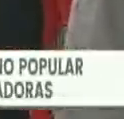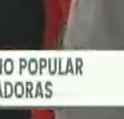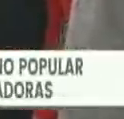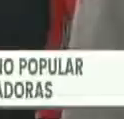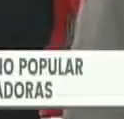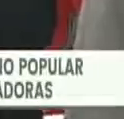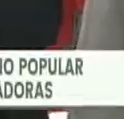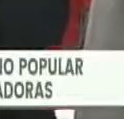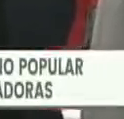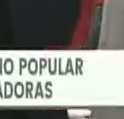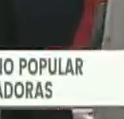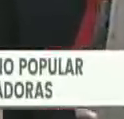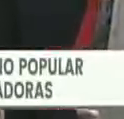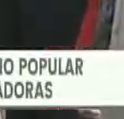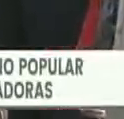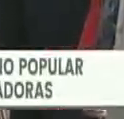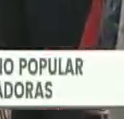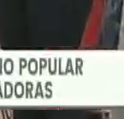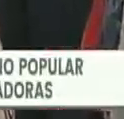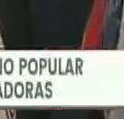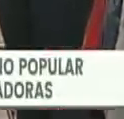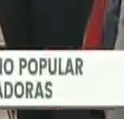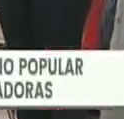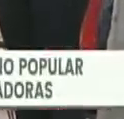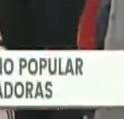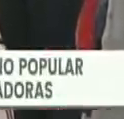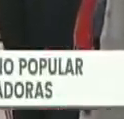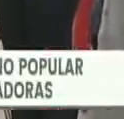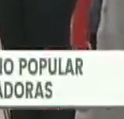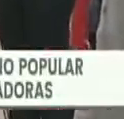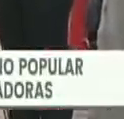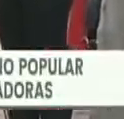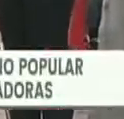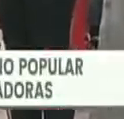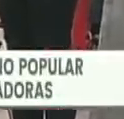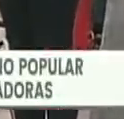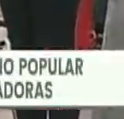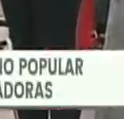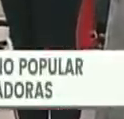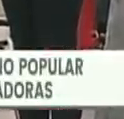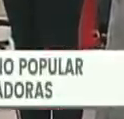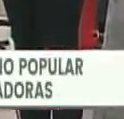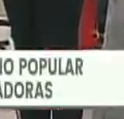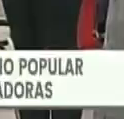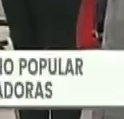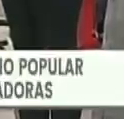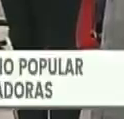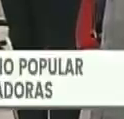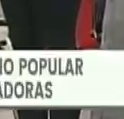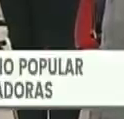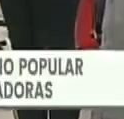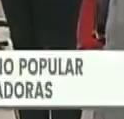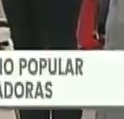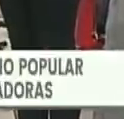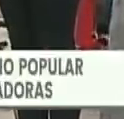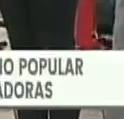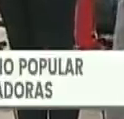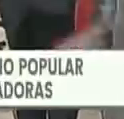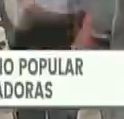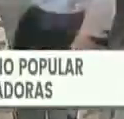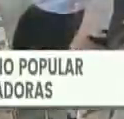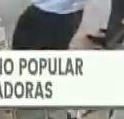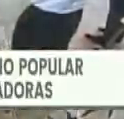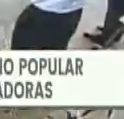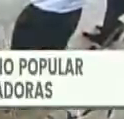Blanca. Es así como la clase obrera se pone en primera línea de batalla para promover el desarrollo del